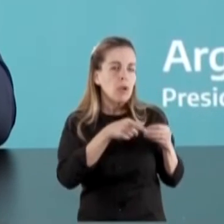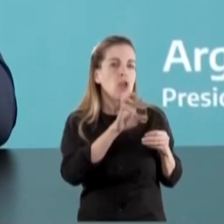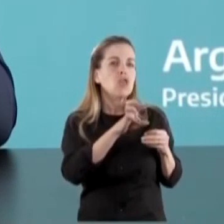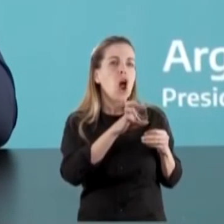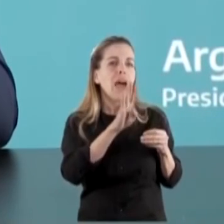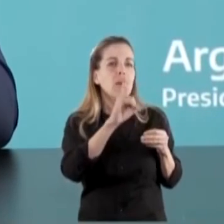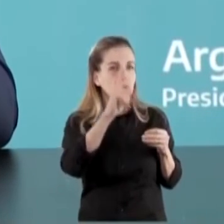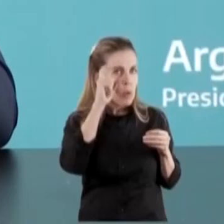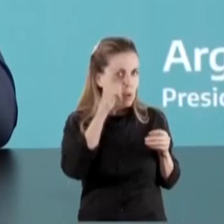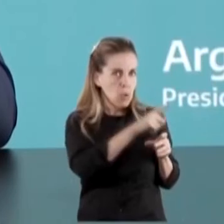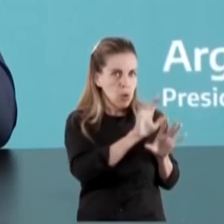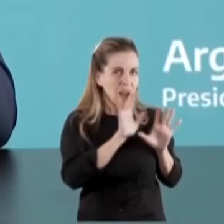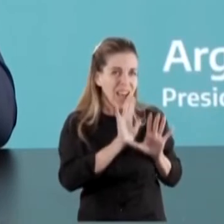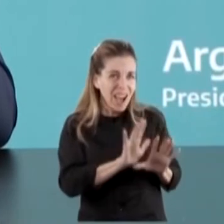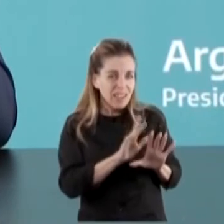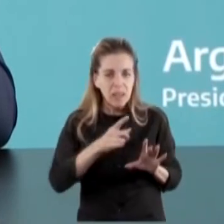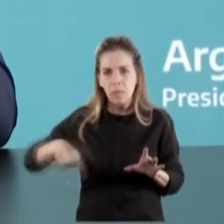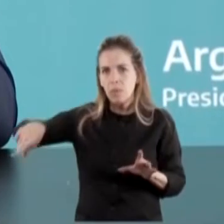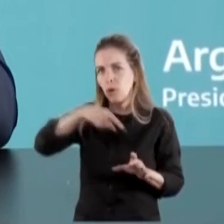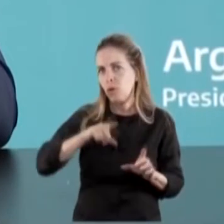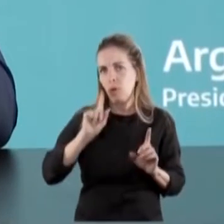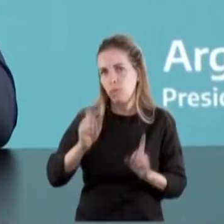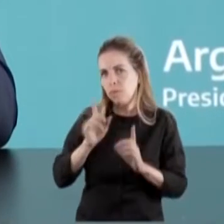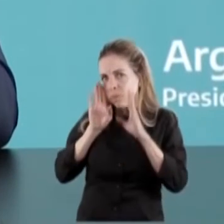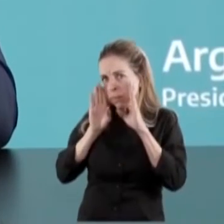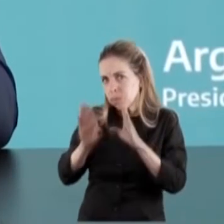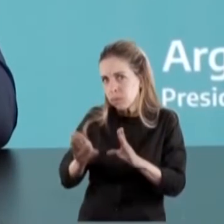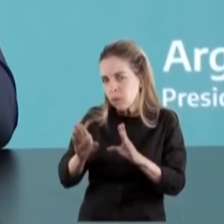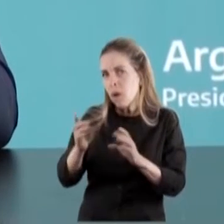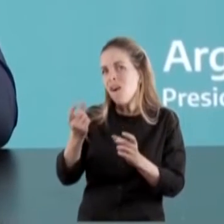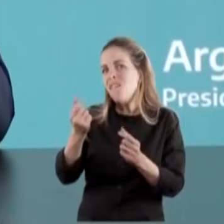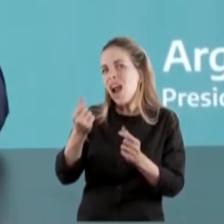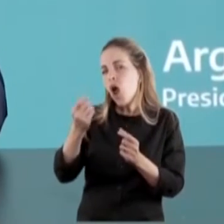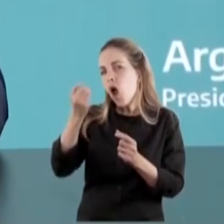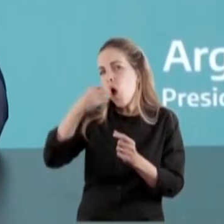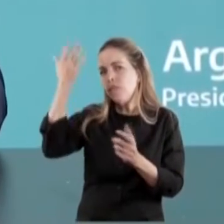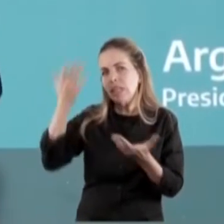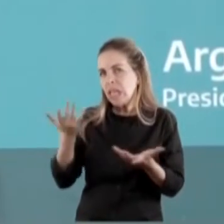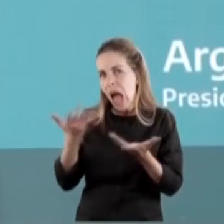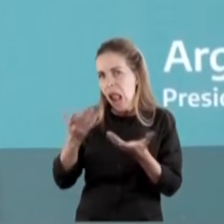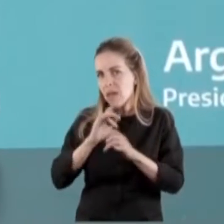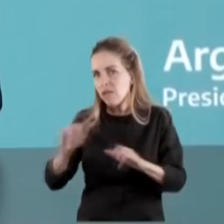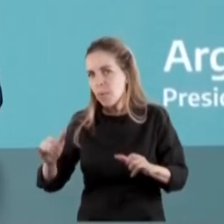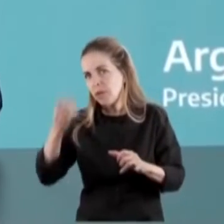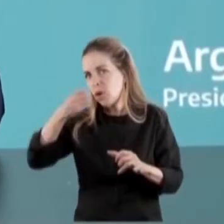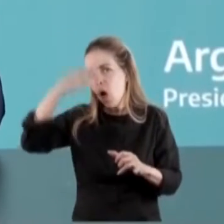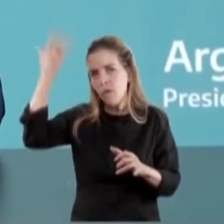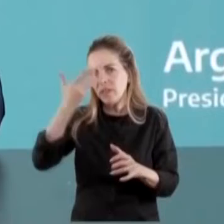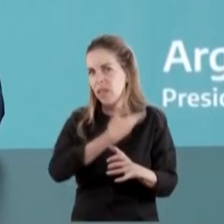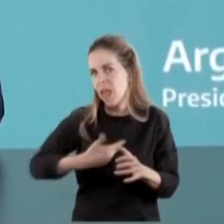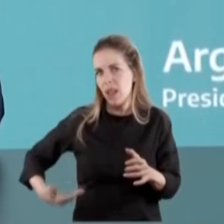nosotros nos seguimos manejando por la cotización y los valores oficiales que manejan los entes del gobierno.